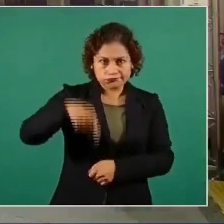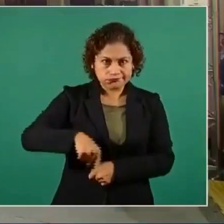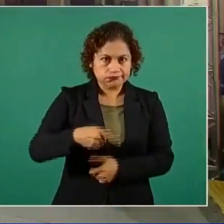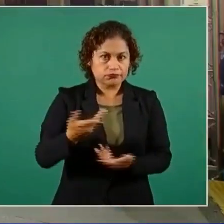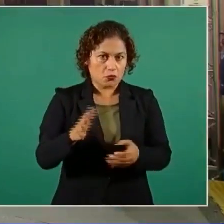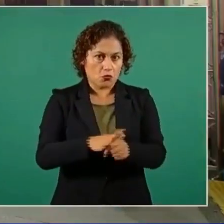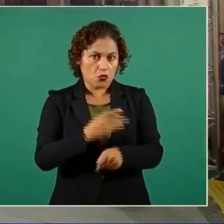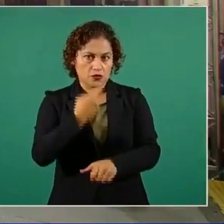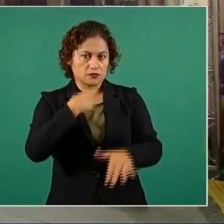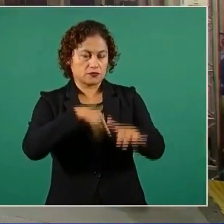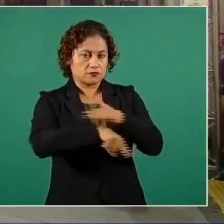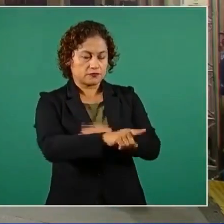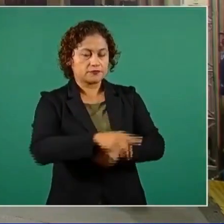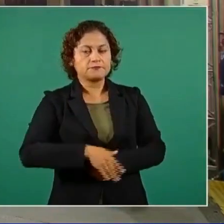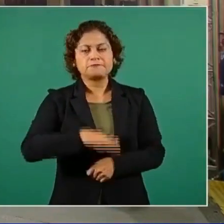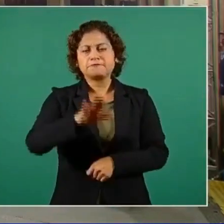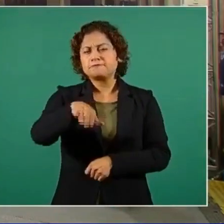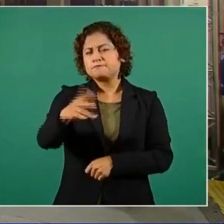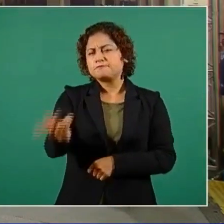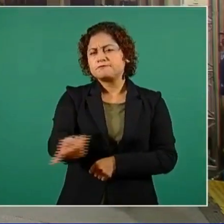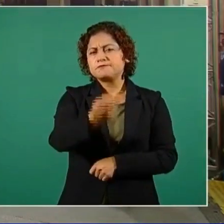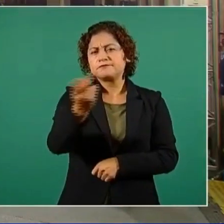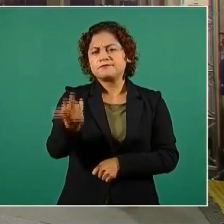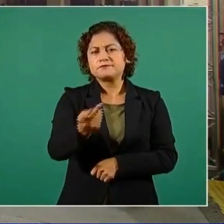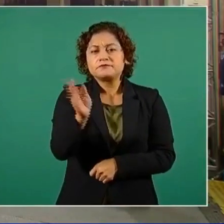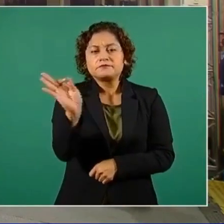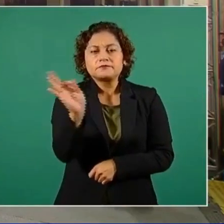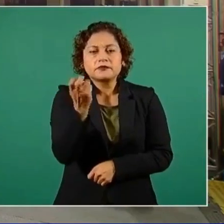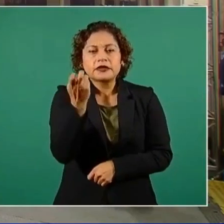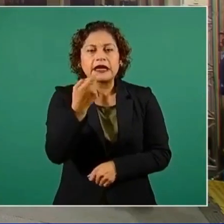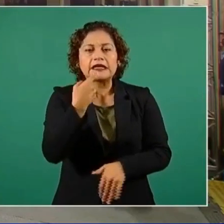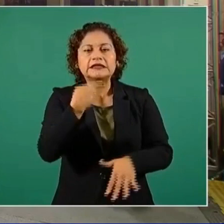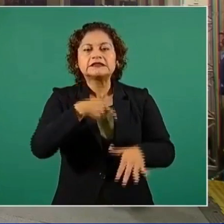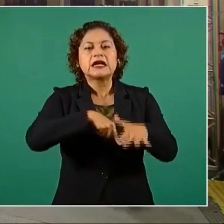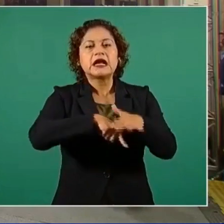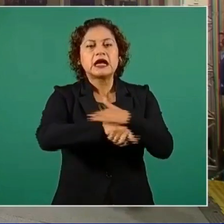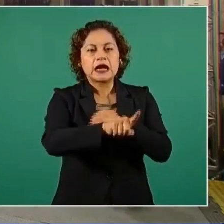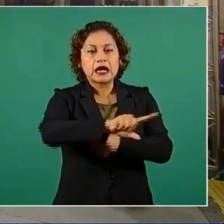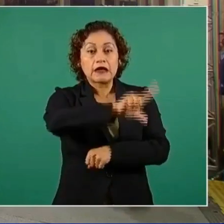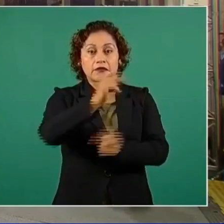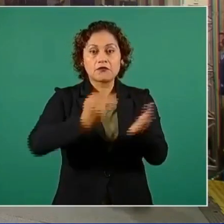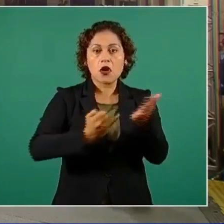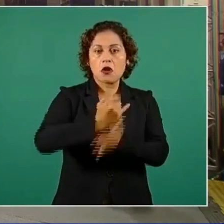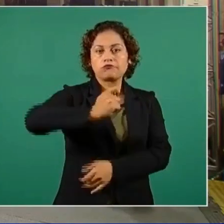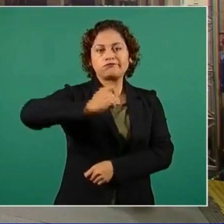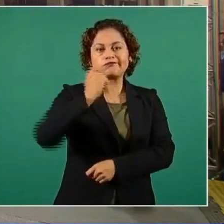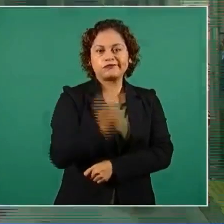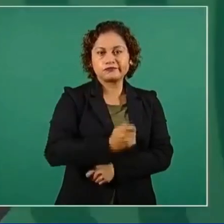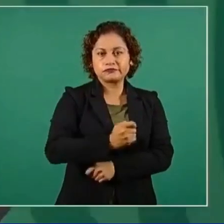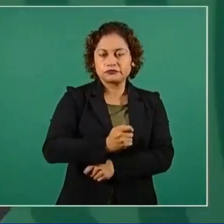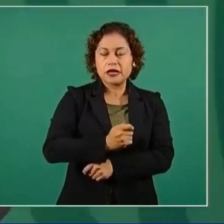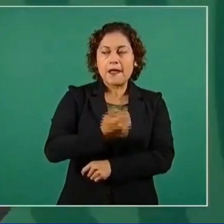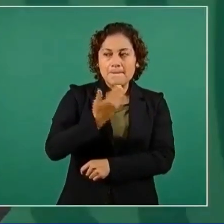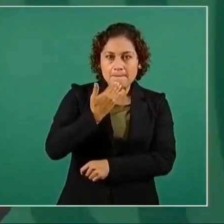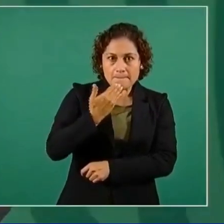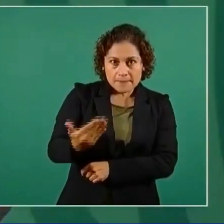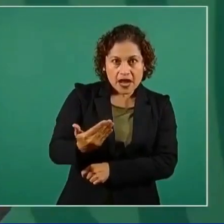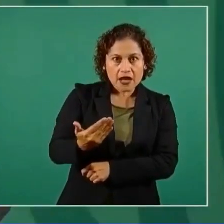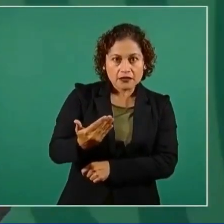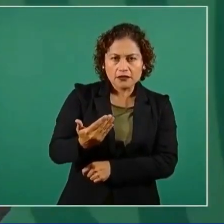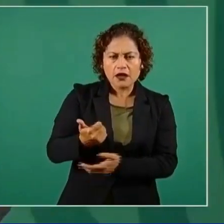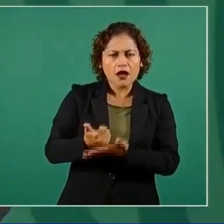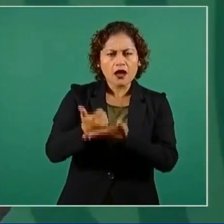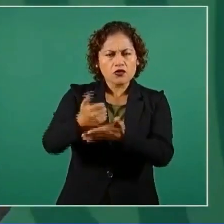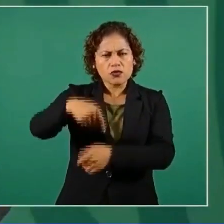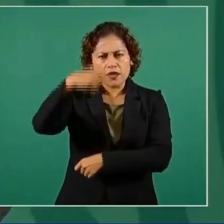reduciría, presidente, el nivel de violencia en nuestro país, una resolución favorable allá en Estados Unidos? Ayudaría mucho por el